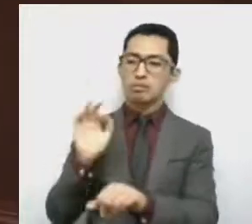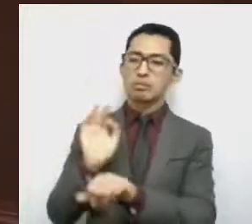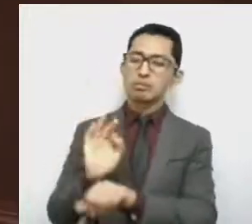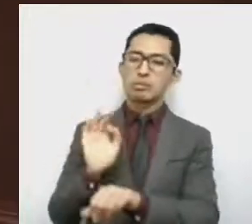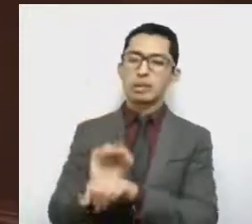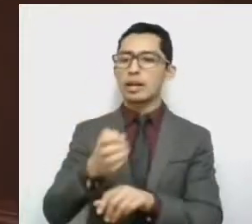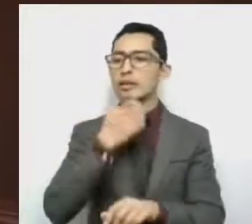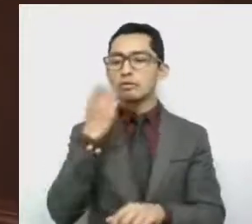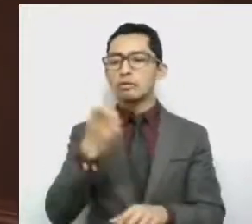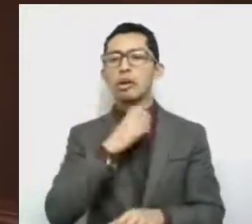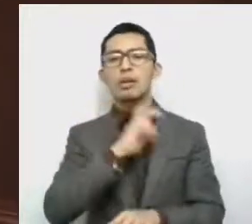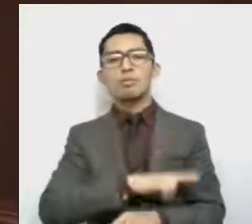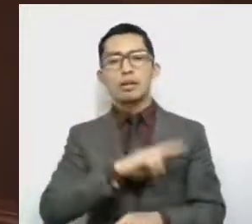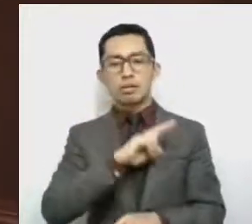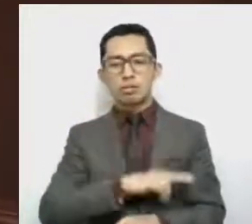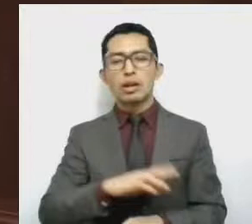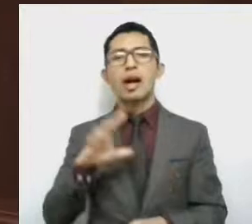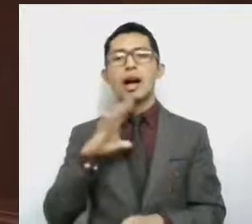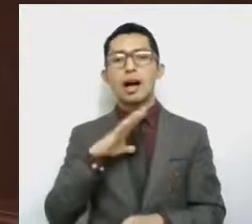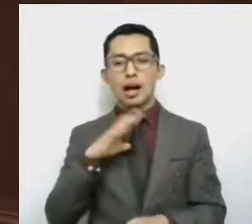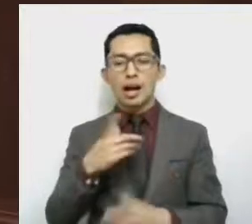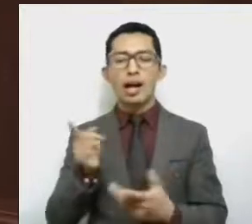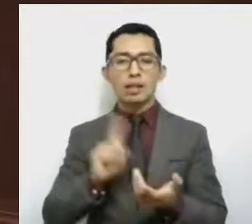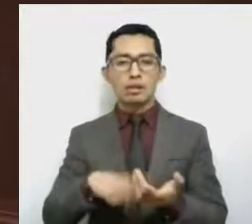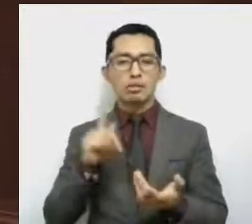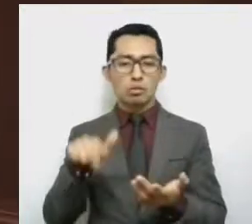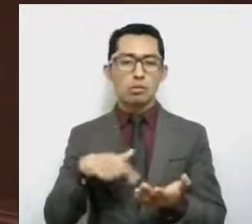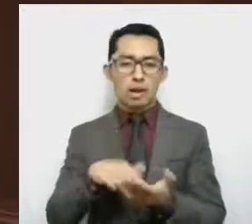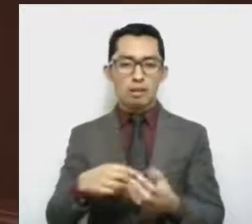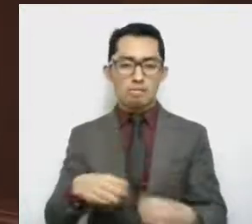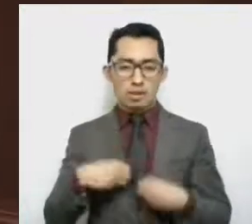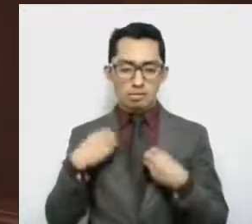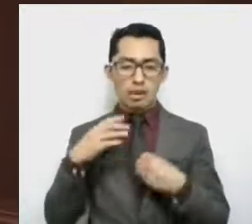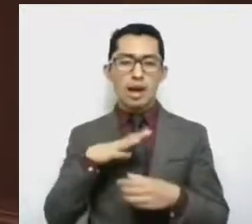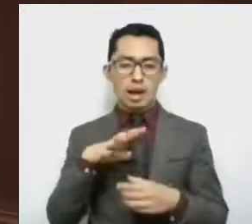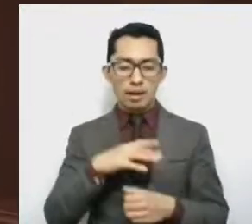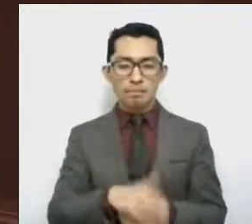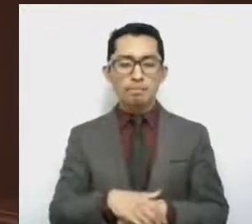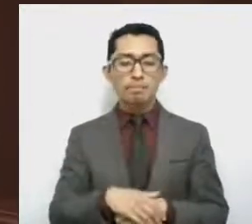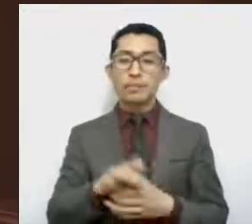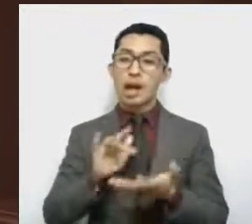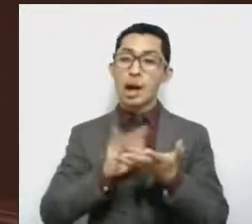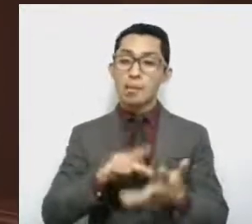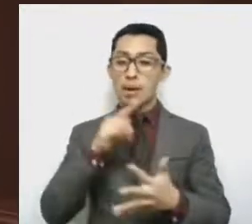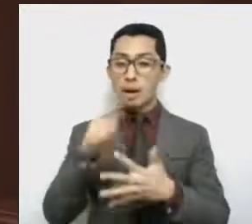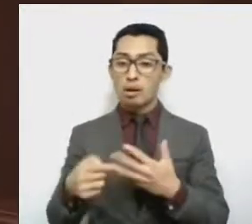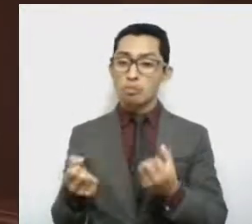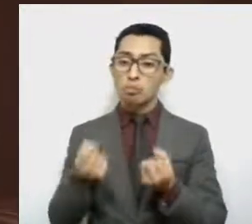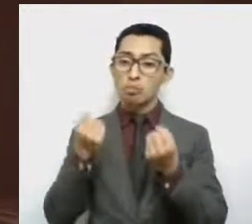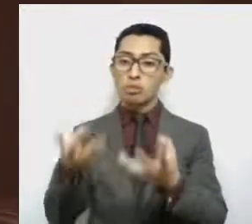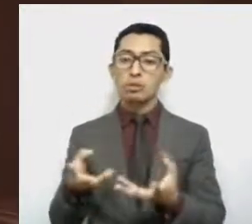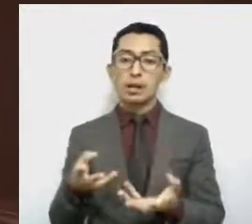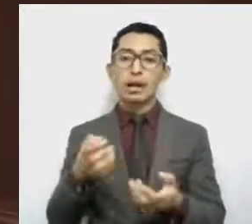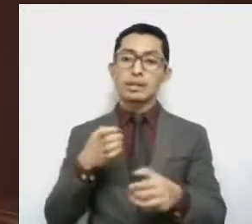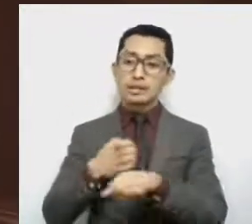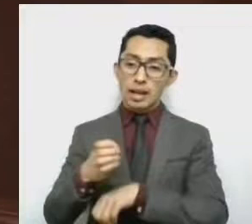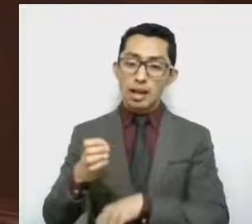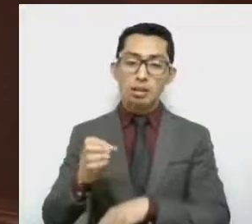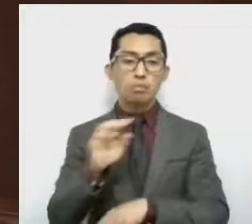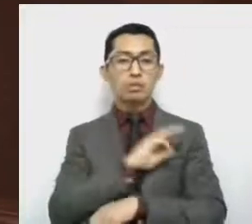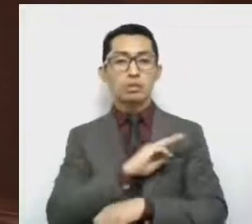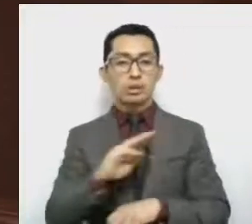particulares que se encuentren en su territorio. Este apoyo, compañeras, tanto estatal como municipal,